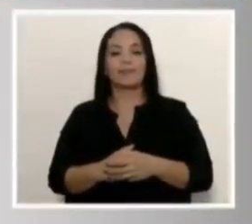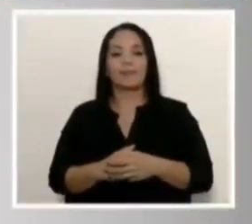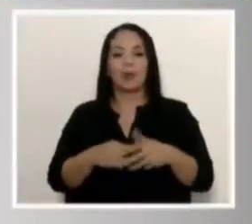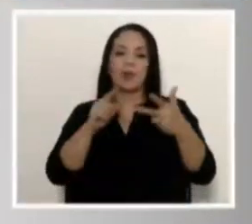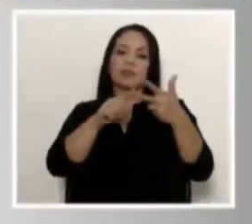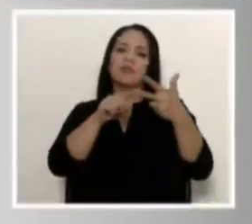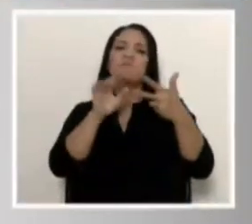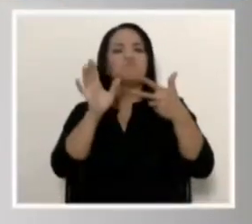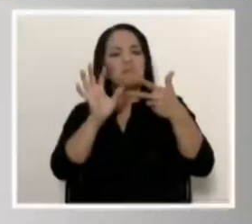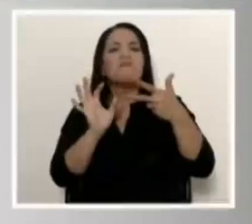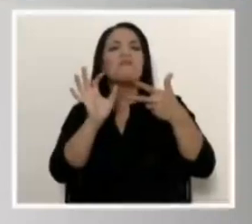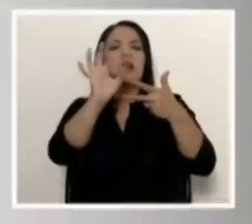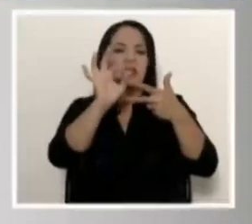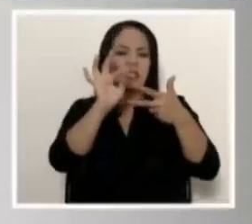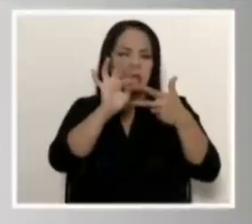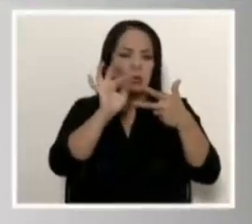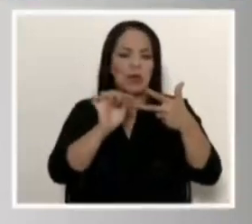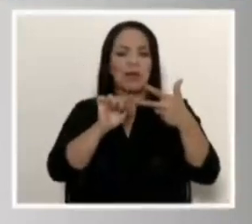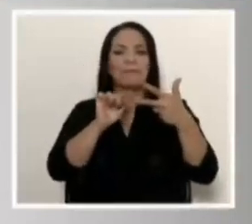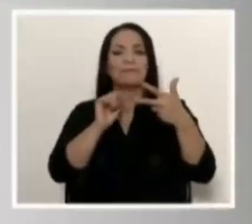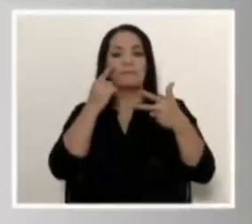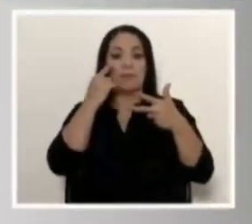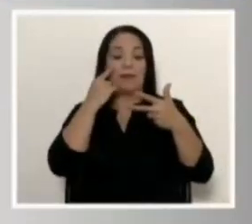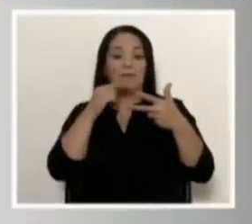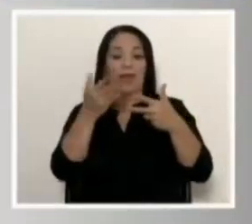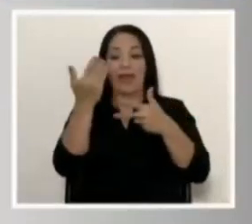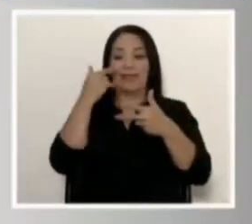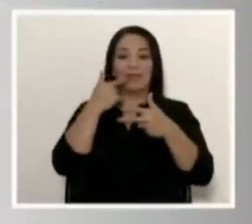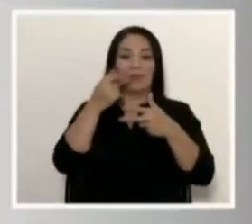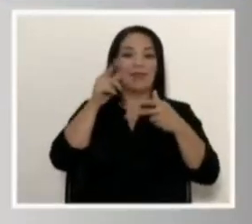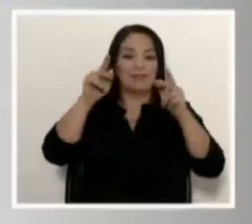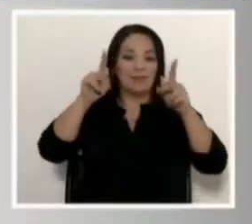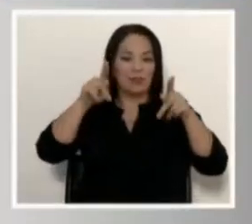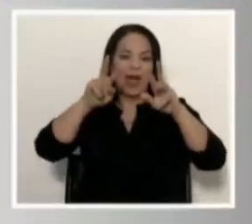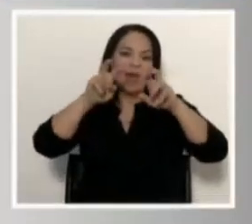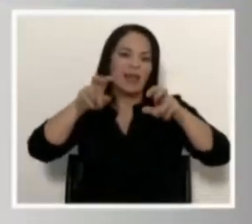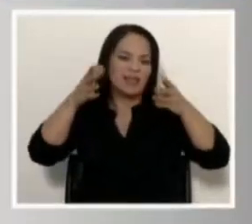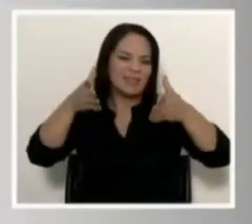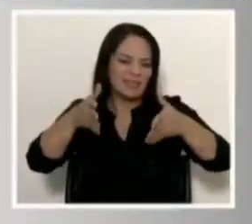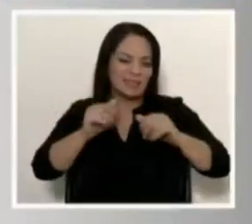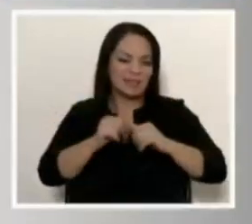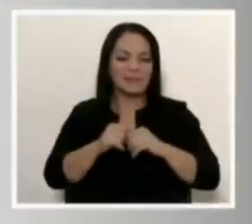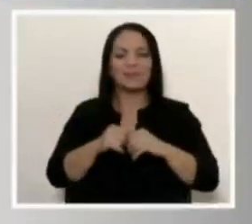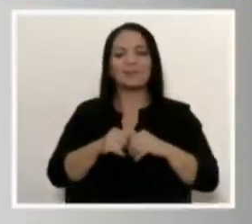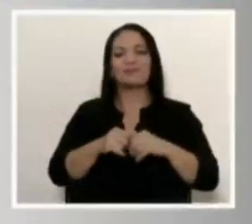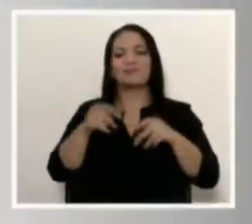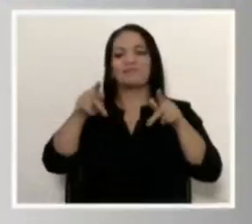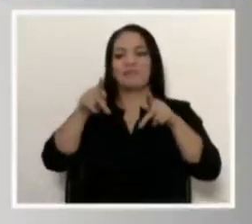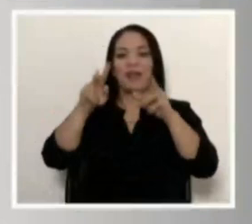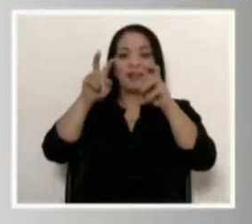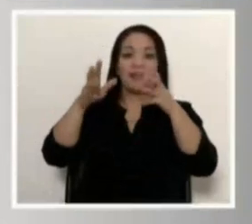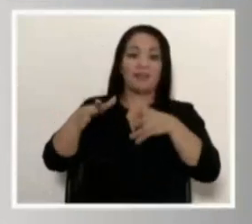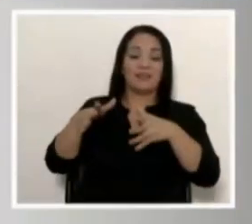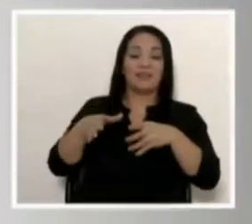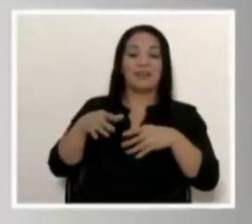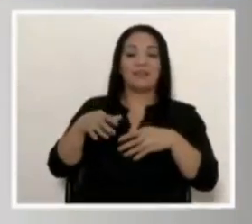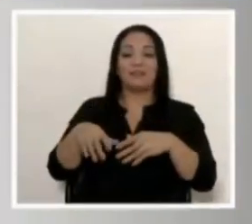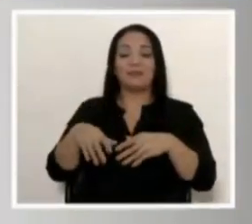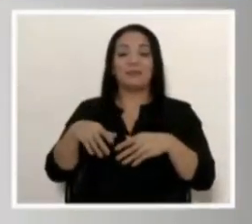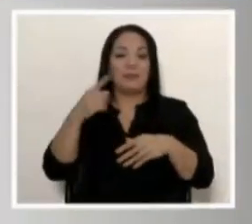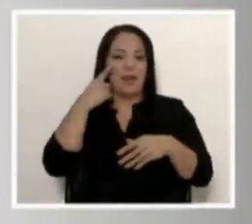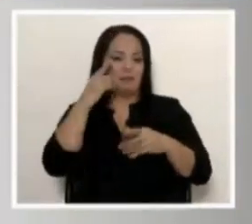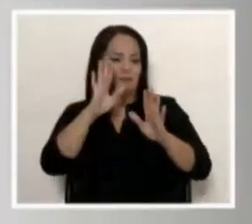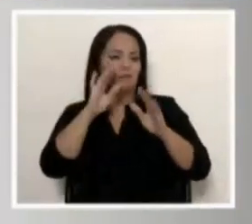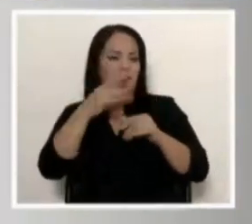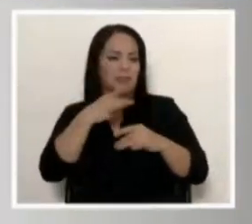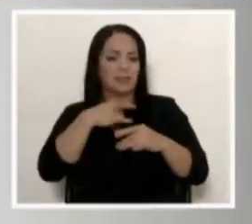en un sentido. Esos analistas de los que hablé antes, cada vez que destacábamos que la inflación ha